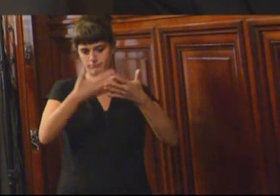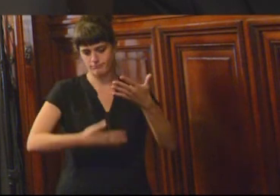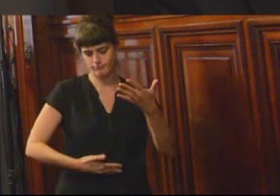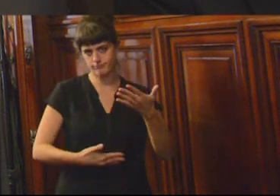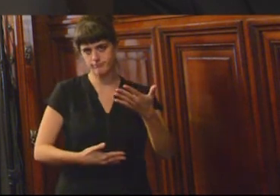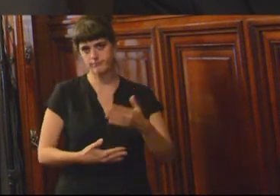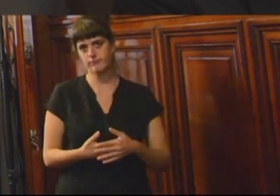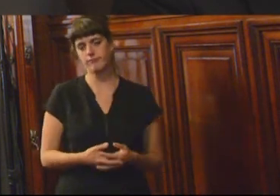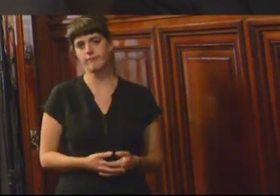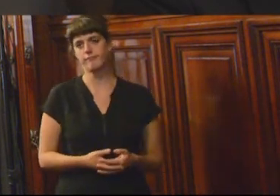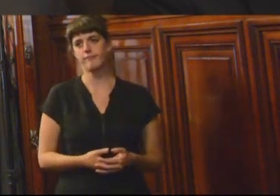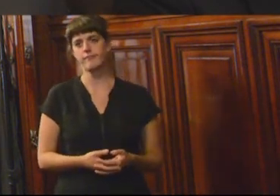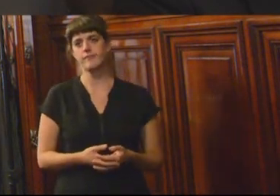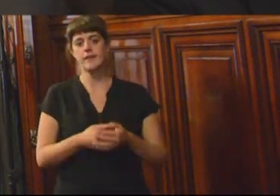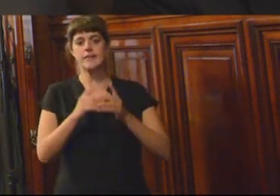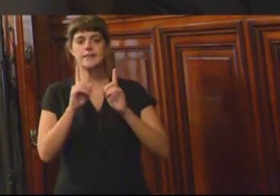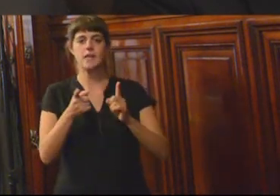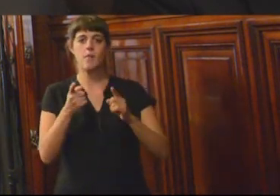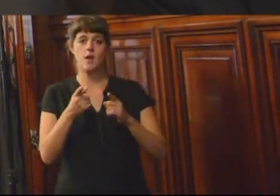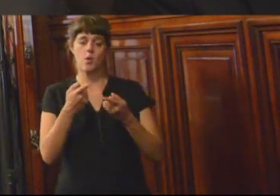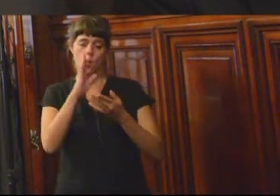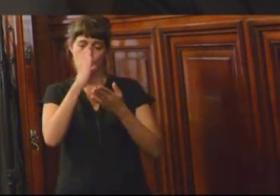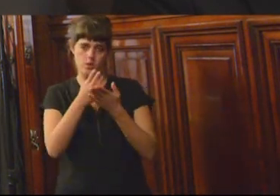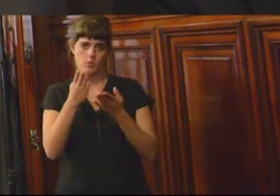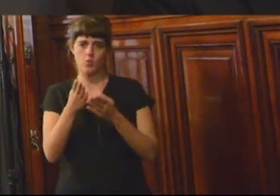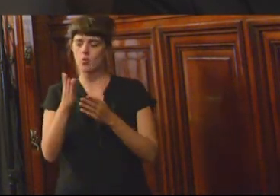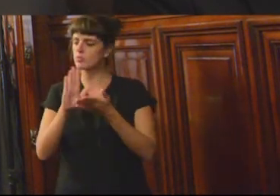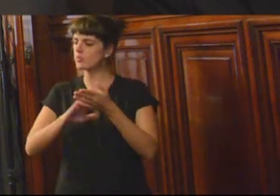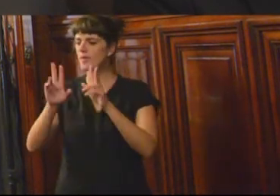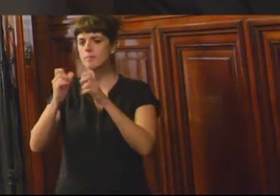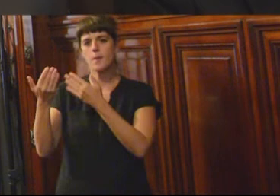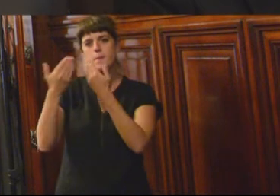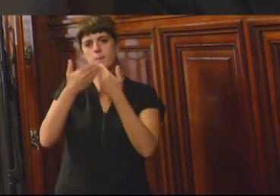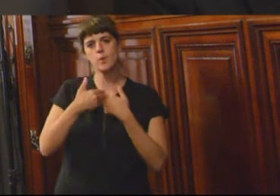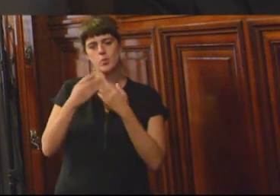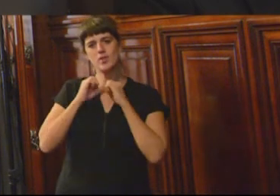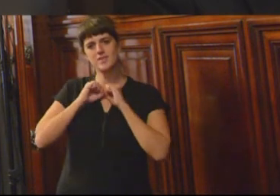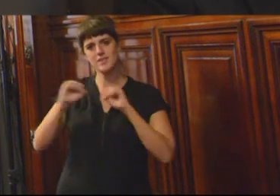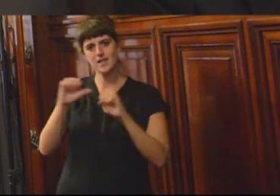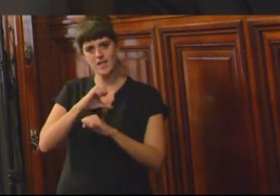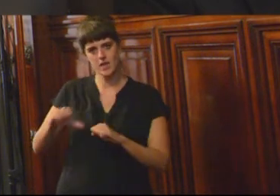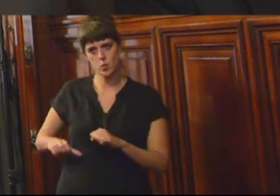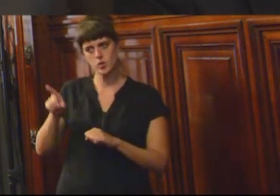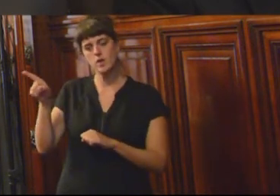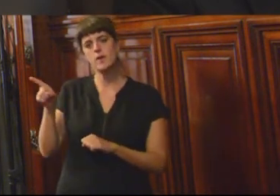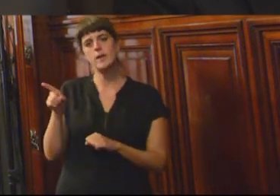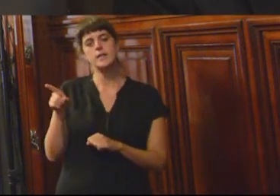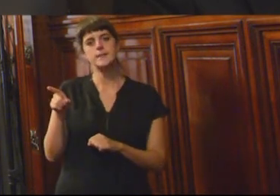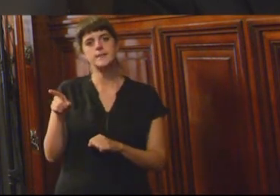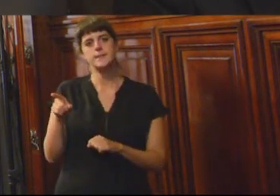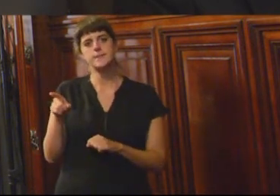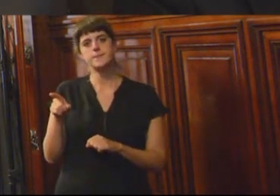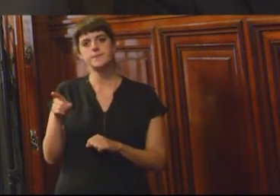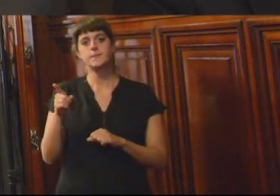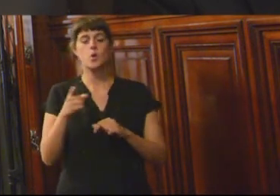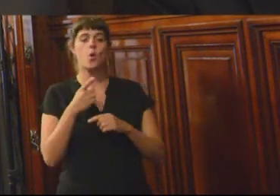Y por último, también identificar con respecto a lo que preguntaba la Secretaria Ejecutiva, Elizabeth A. Merchett, identificar buenas